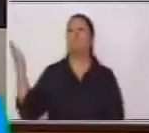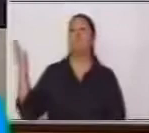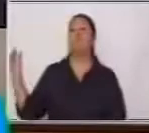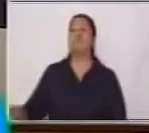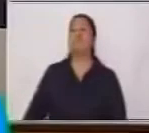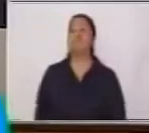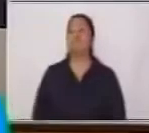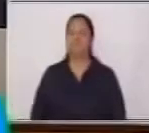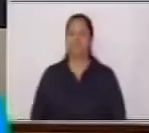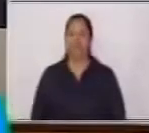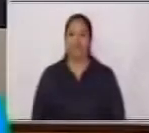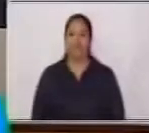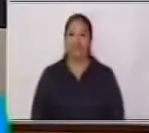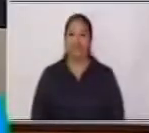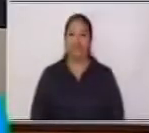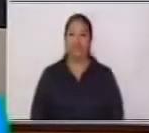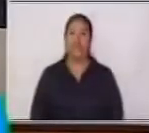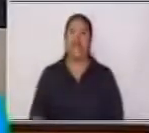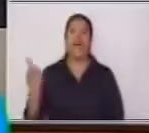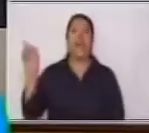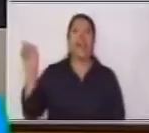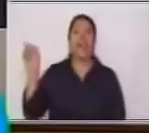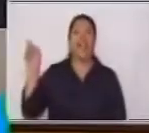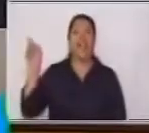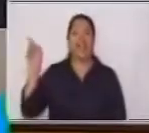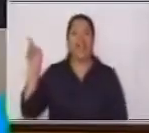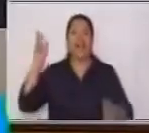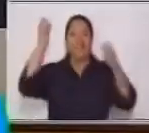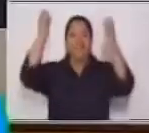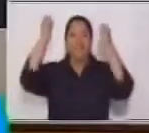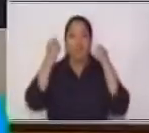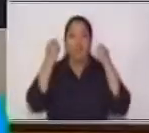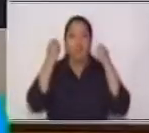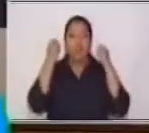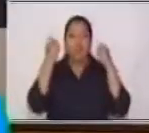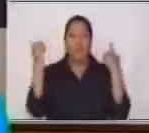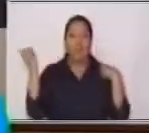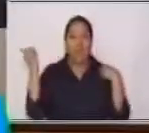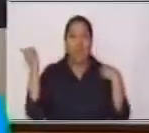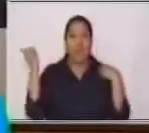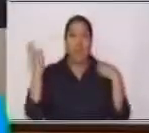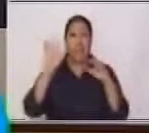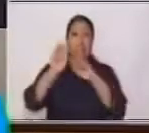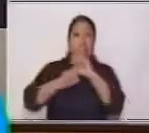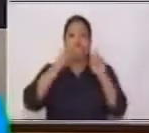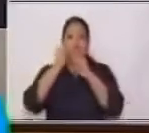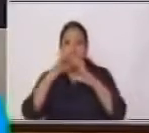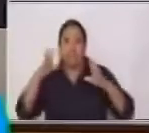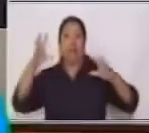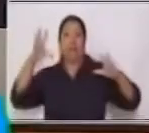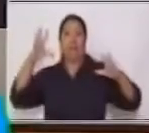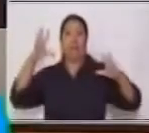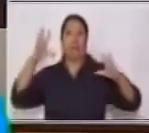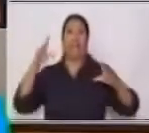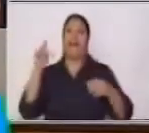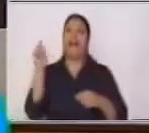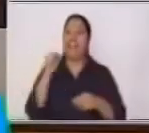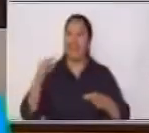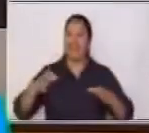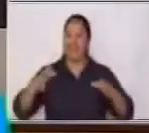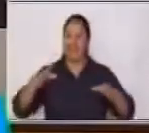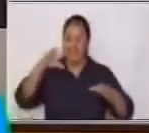Yo sé que respondieron Es un sombrero Un sombrero mágico De aquí Yo voy a sacar